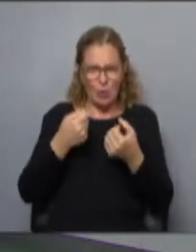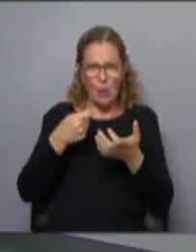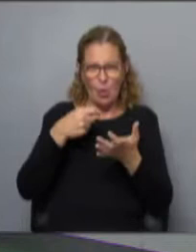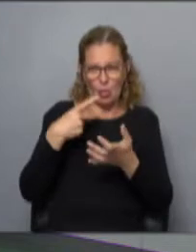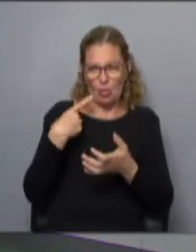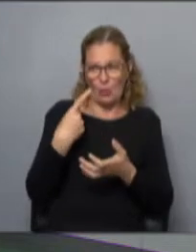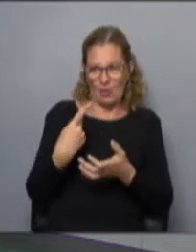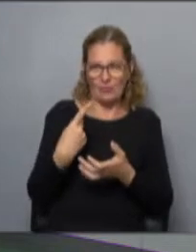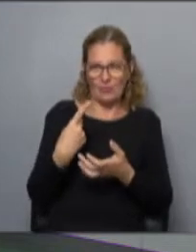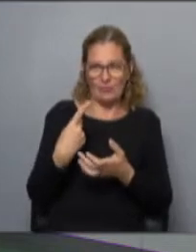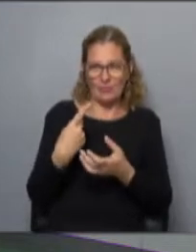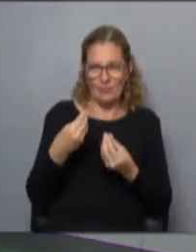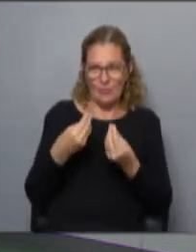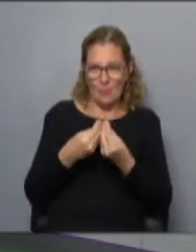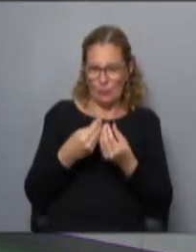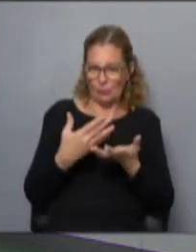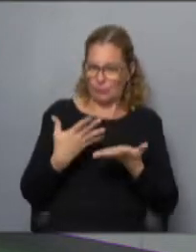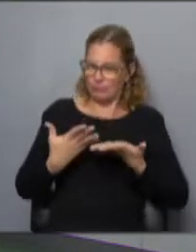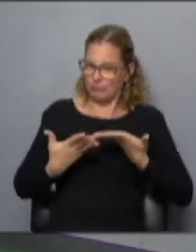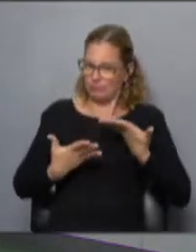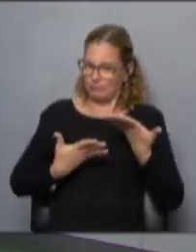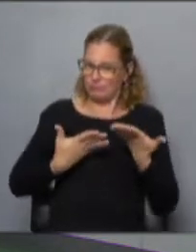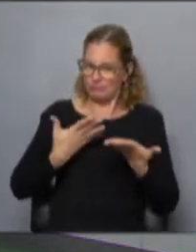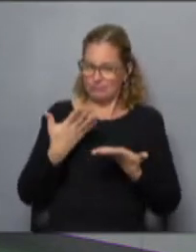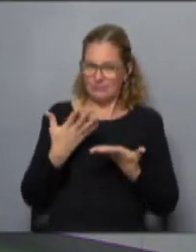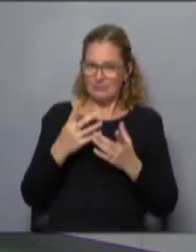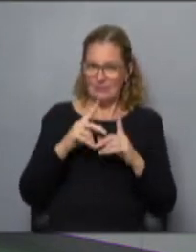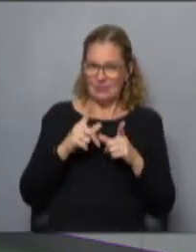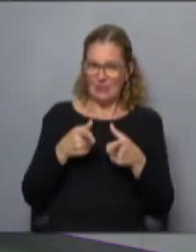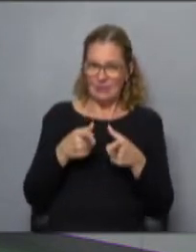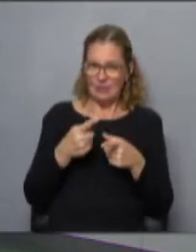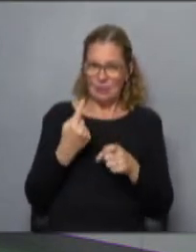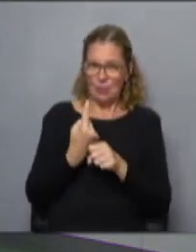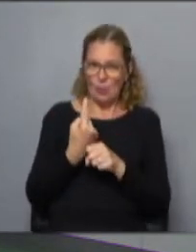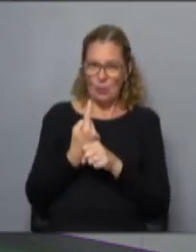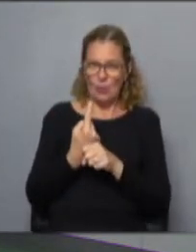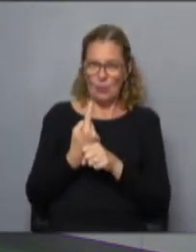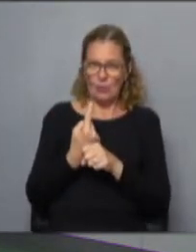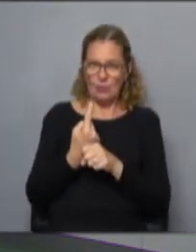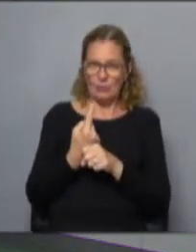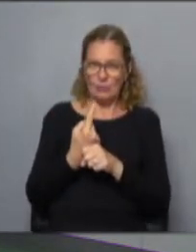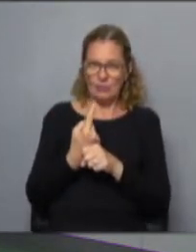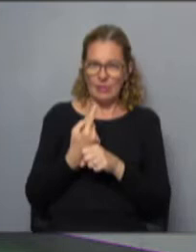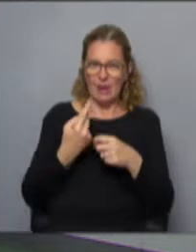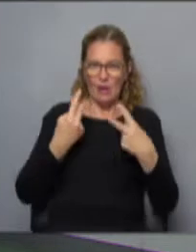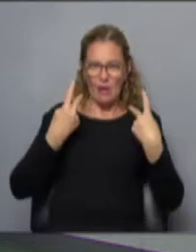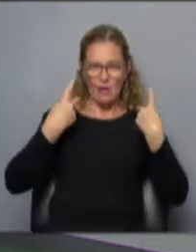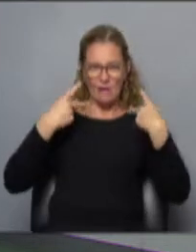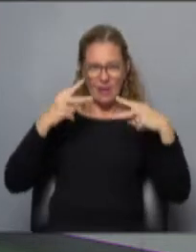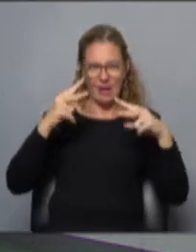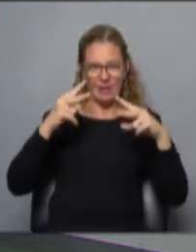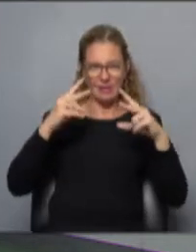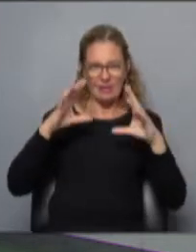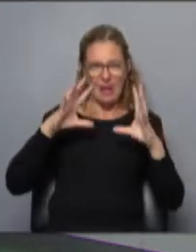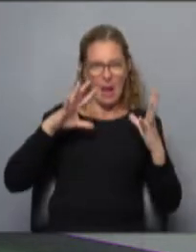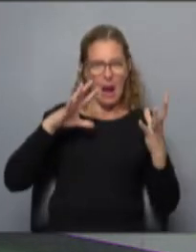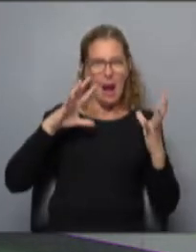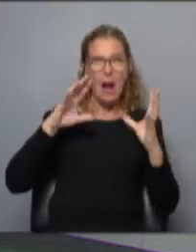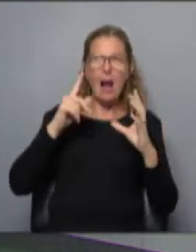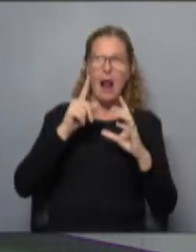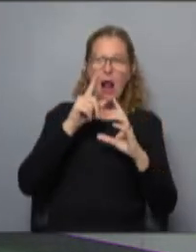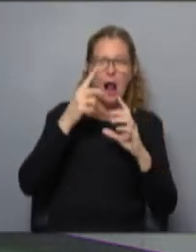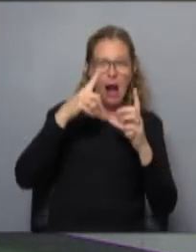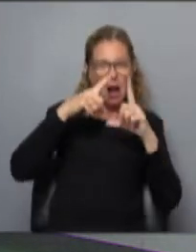generado mucho glamour alrededor de eso, también es uno de los pioneros de los viajes espaciales privados, ¿no?